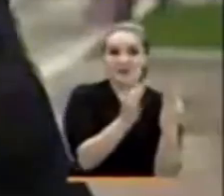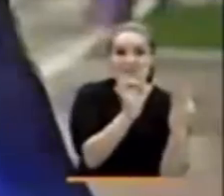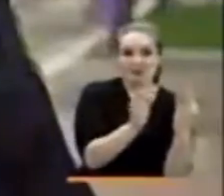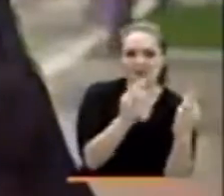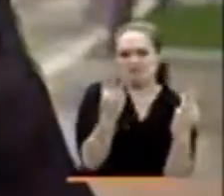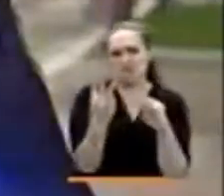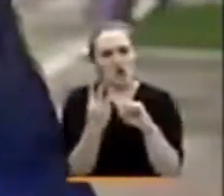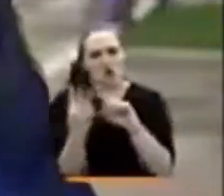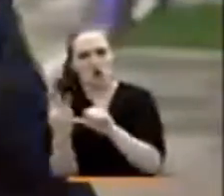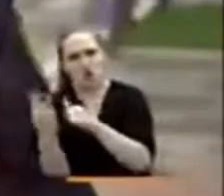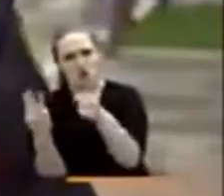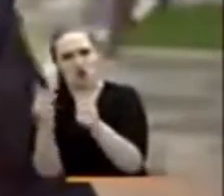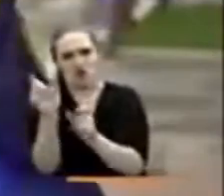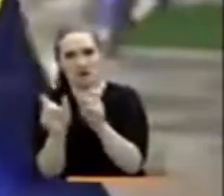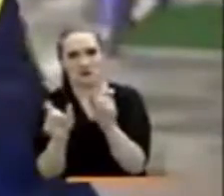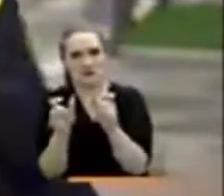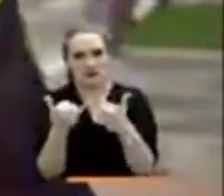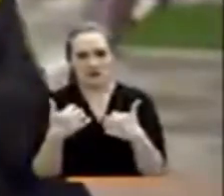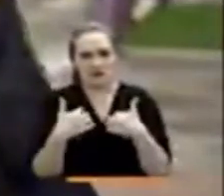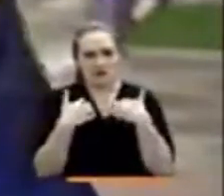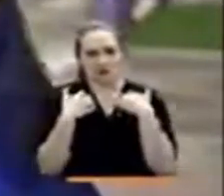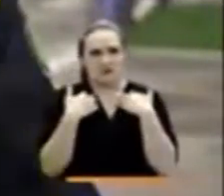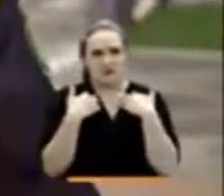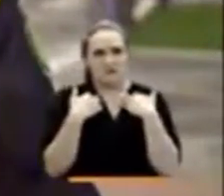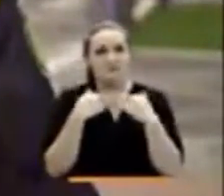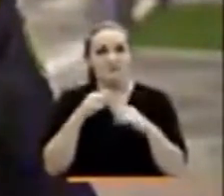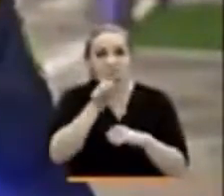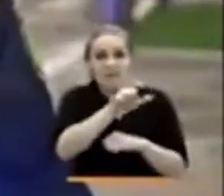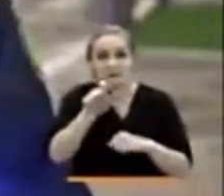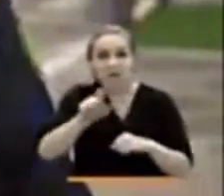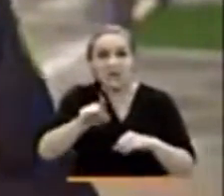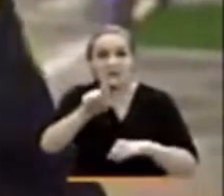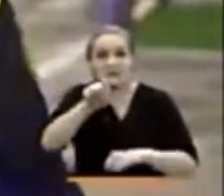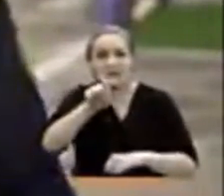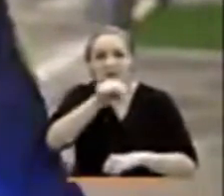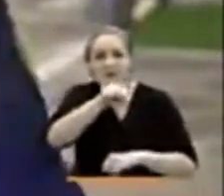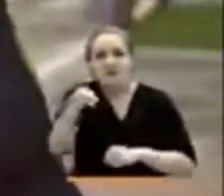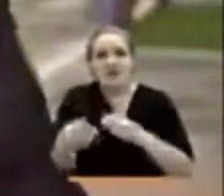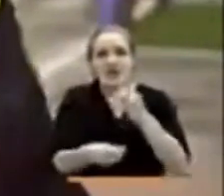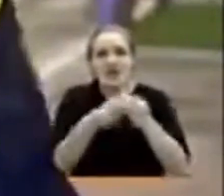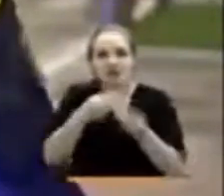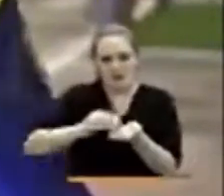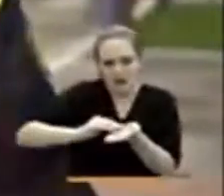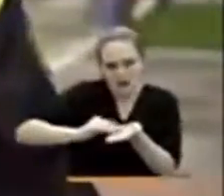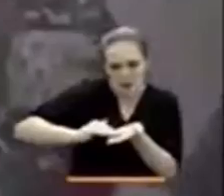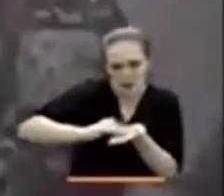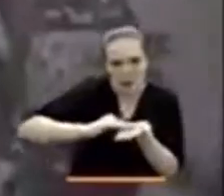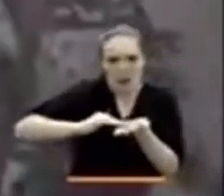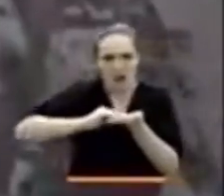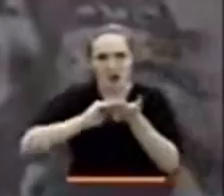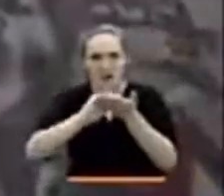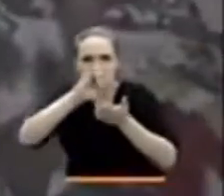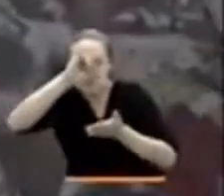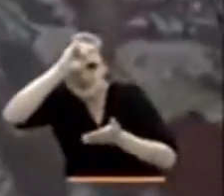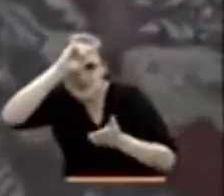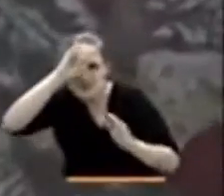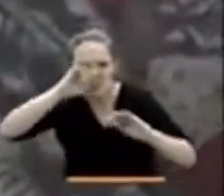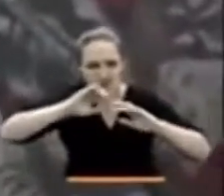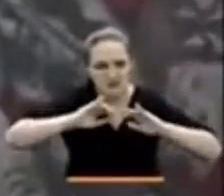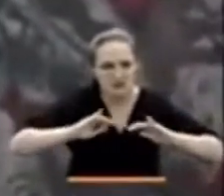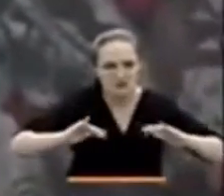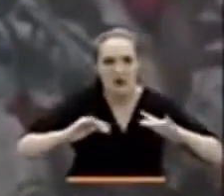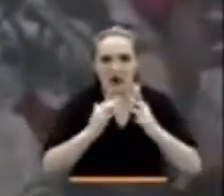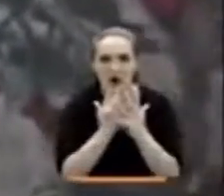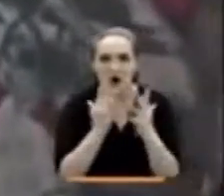capturados se dedicaban a realizar ritos satánicos y todo